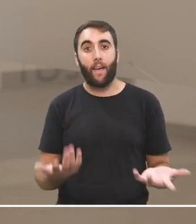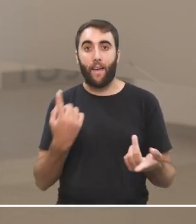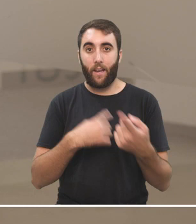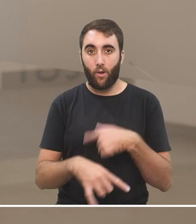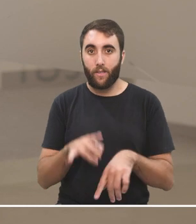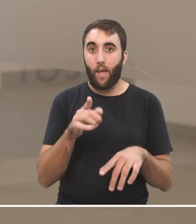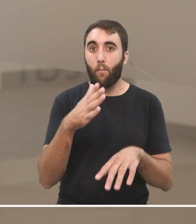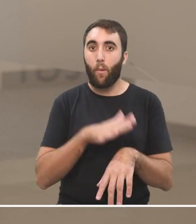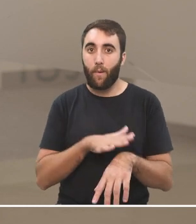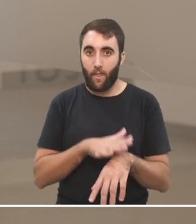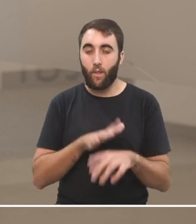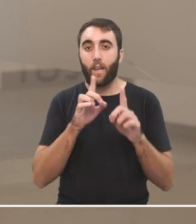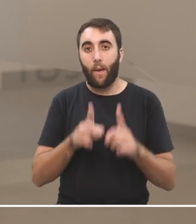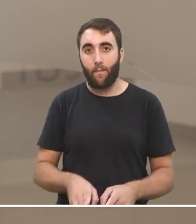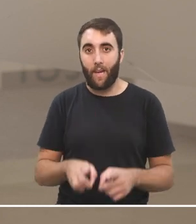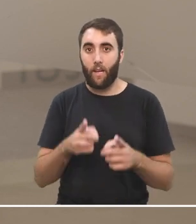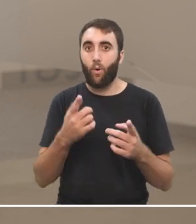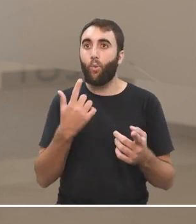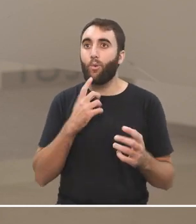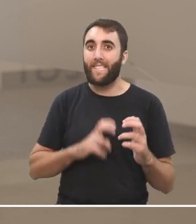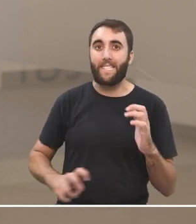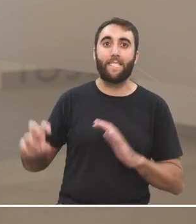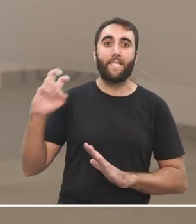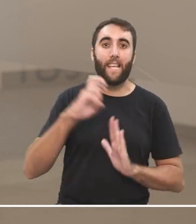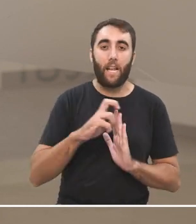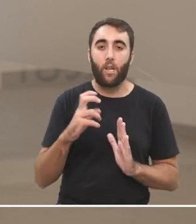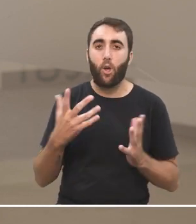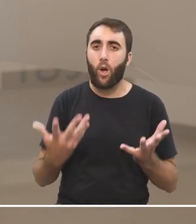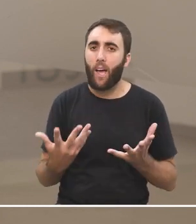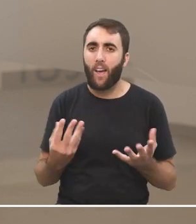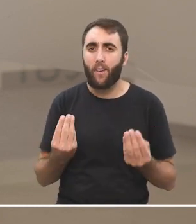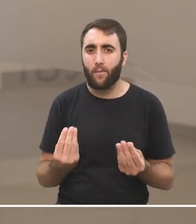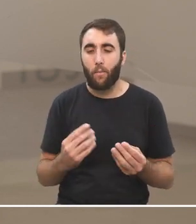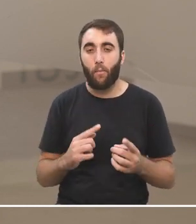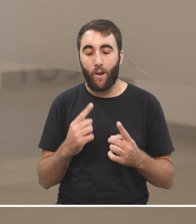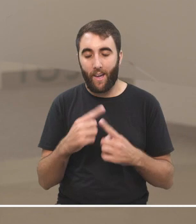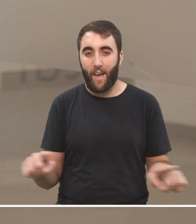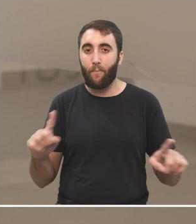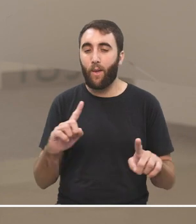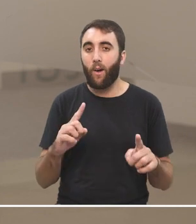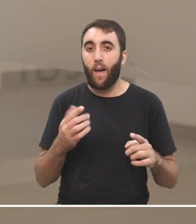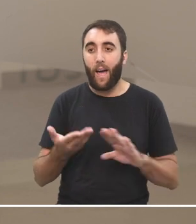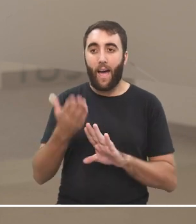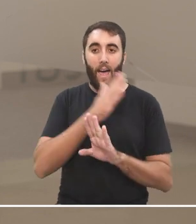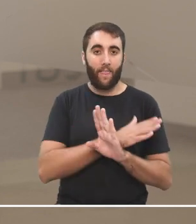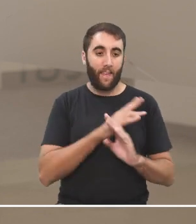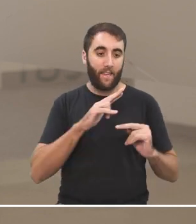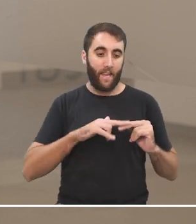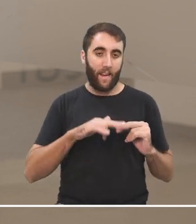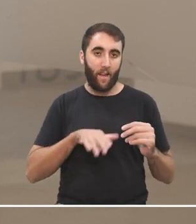un momento, además de una intensificación, un salto y una paradoja, ¿no? Porque si antes internet